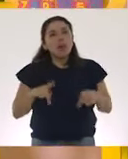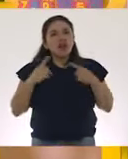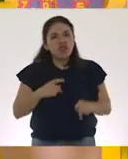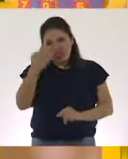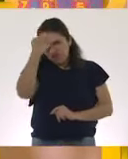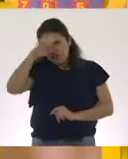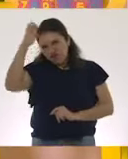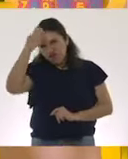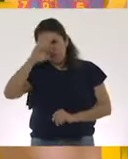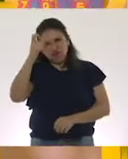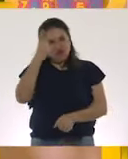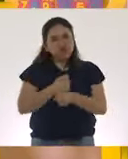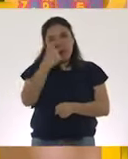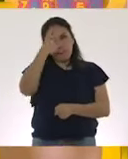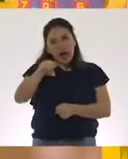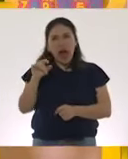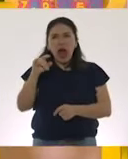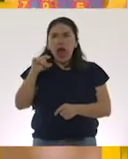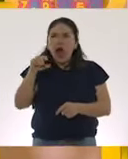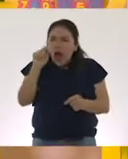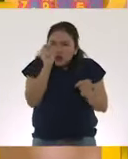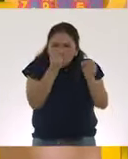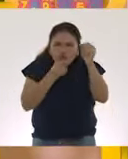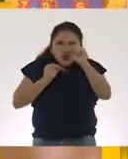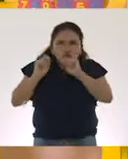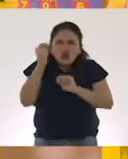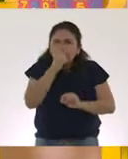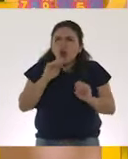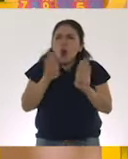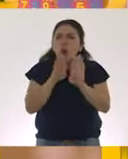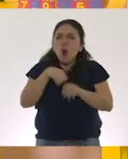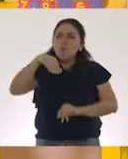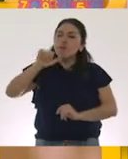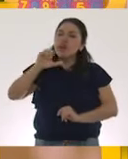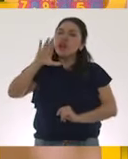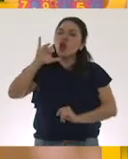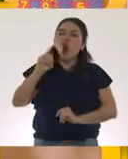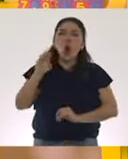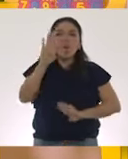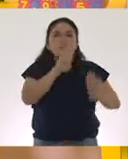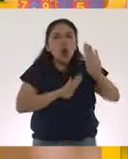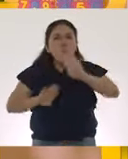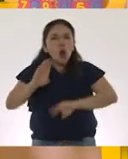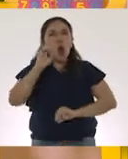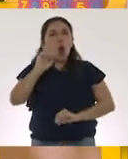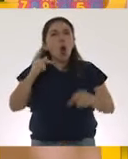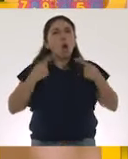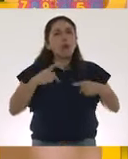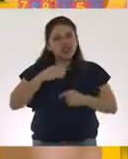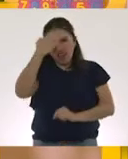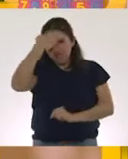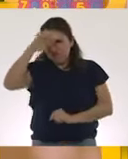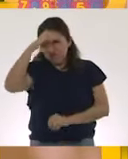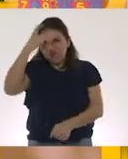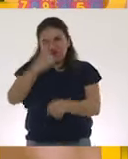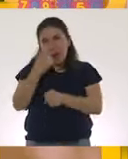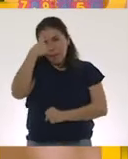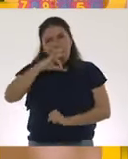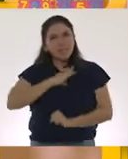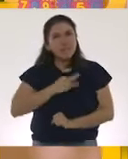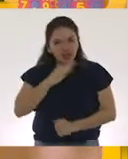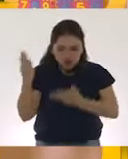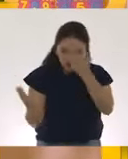expertas en microorganismos, como los microbiólogos, como los expertos en virus, los virólogos,